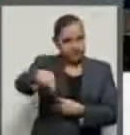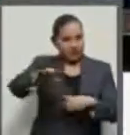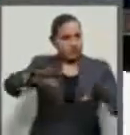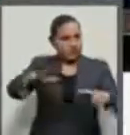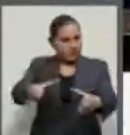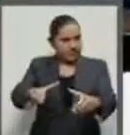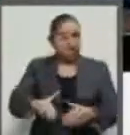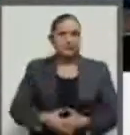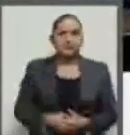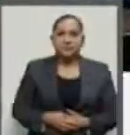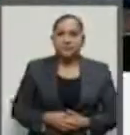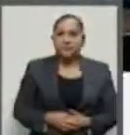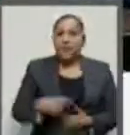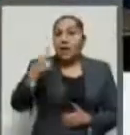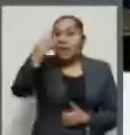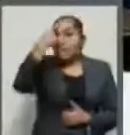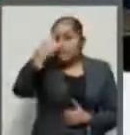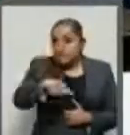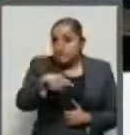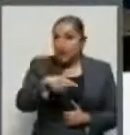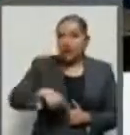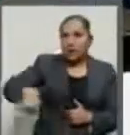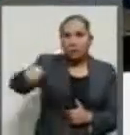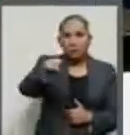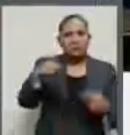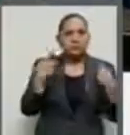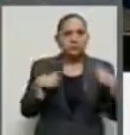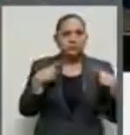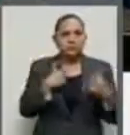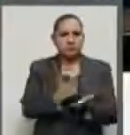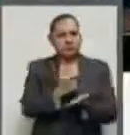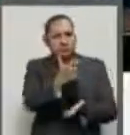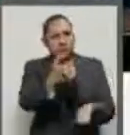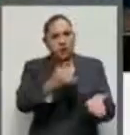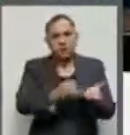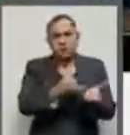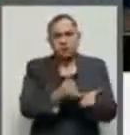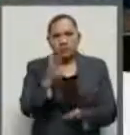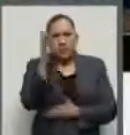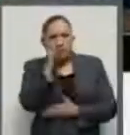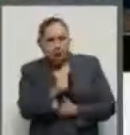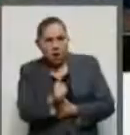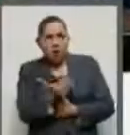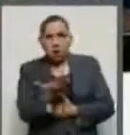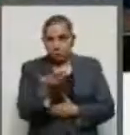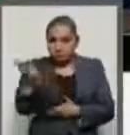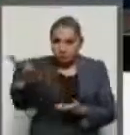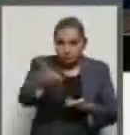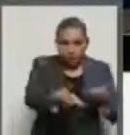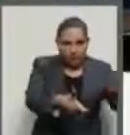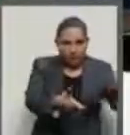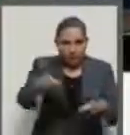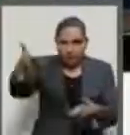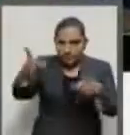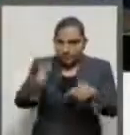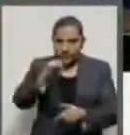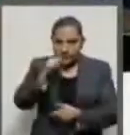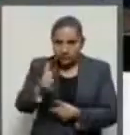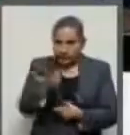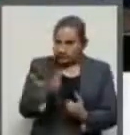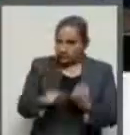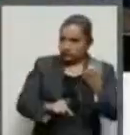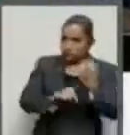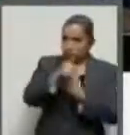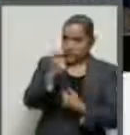frenar la evasión fiscal y el daño que esto ocasiona a la cuenta pública, la presente